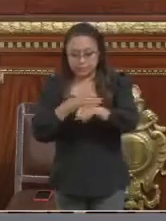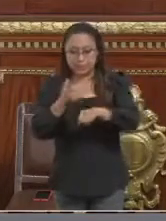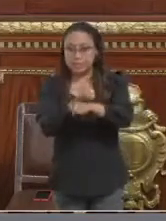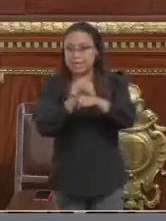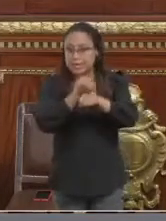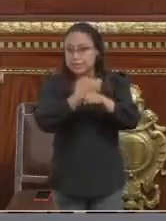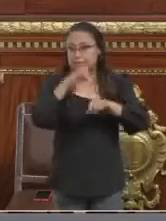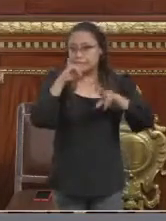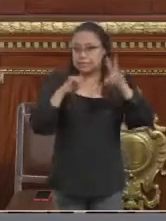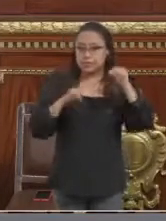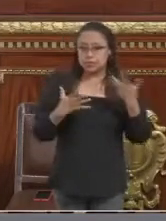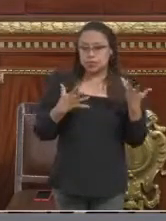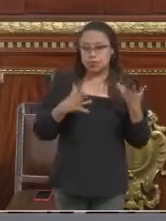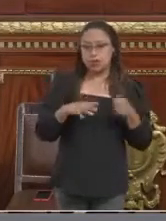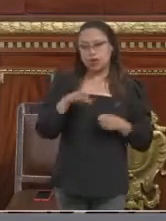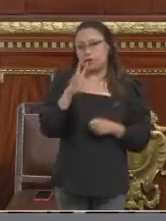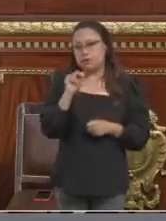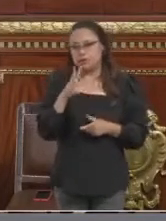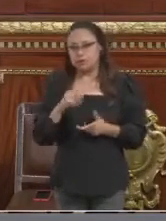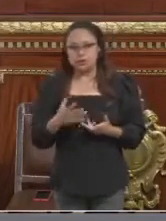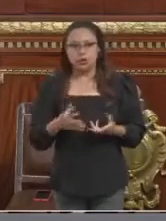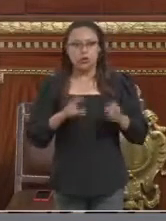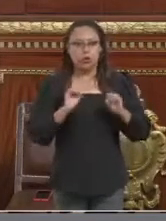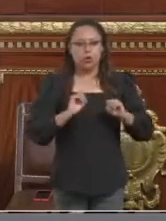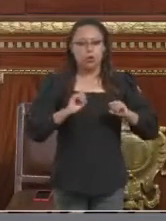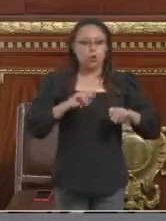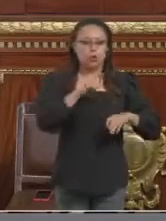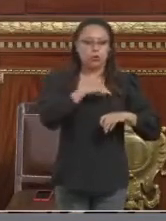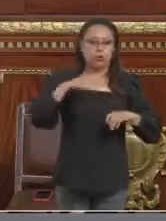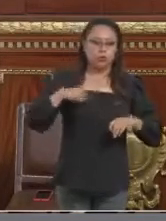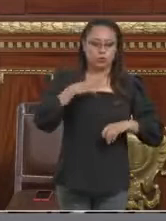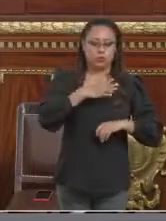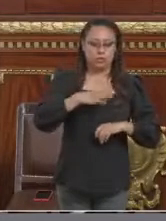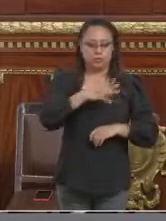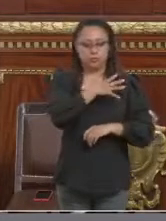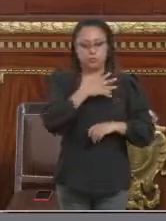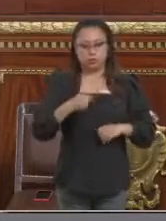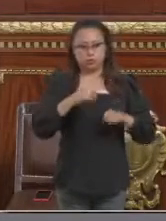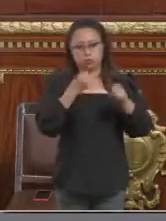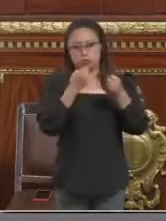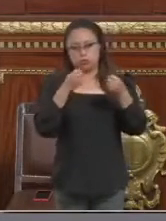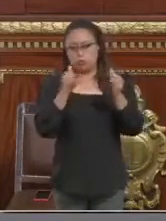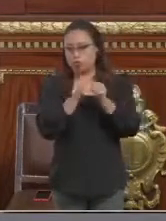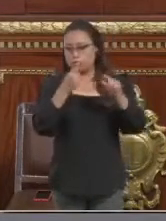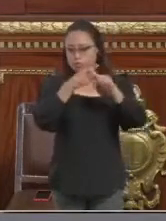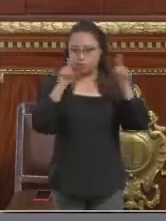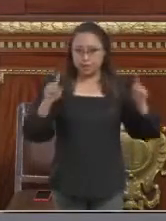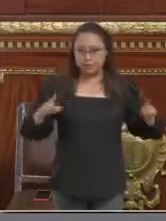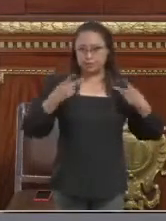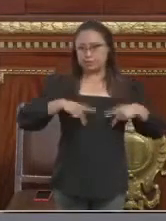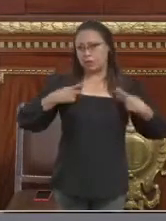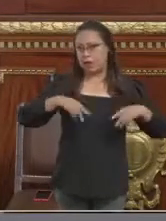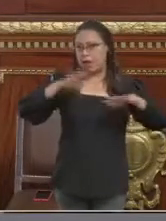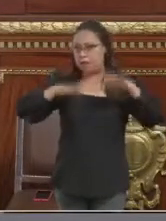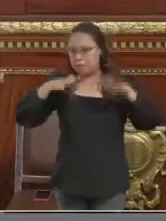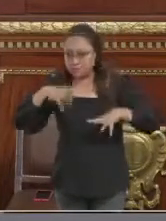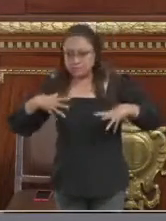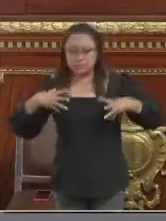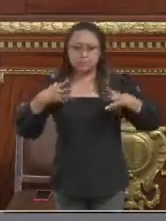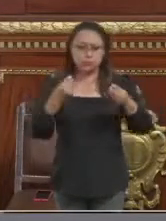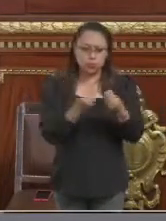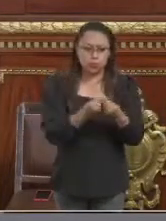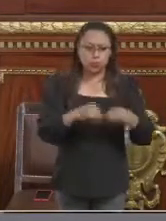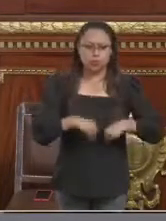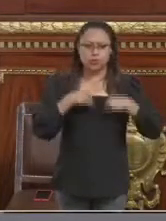personas tenemos hijos con diferentes personas a lo largo de la vida, en donde vivimos con sobrinos, sobrinas, abuelas, etcétera. Y